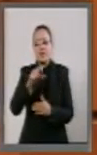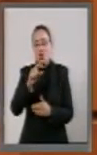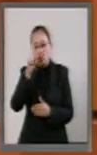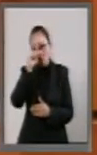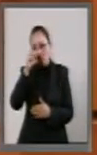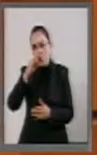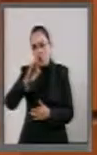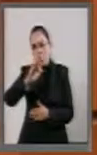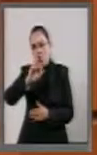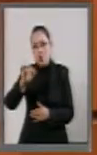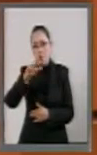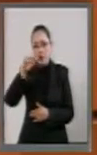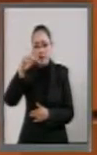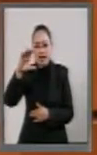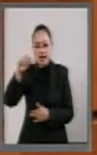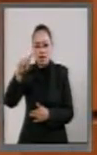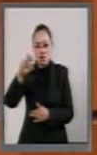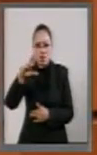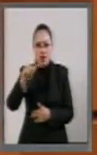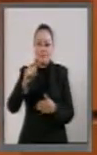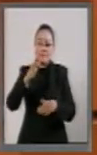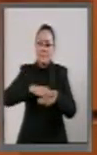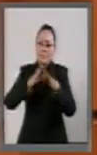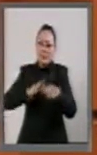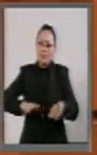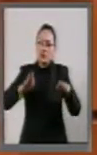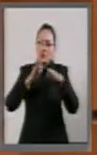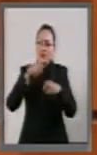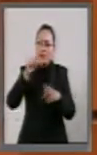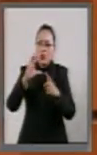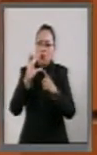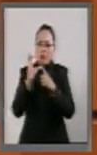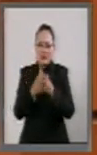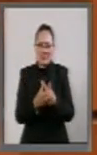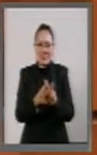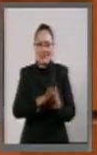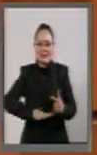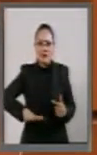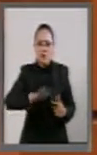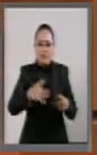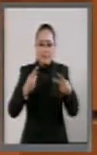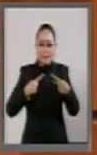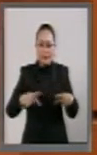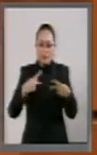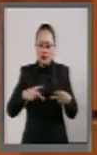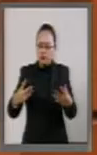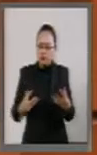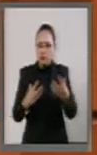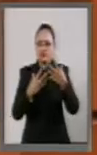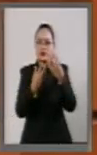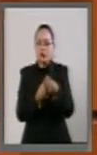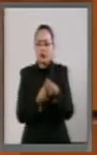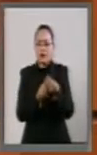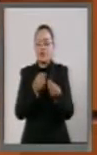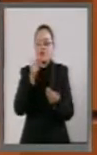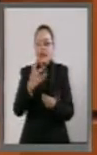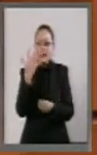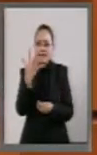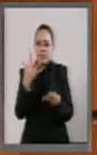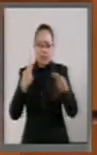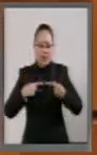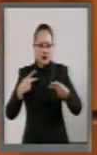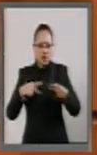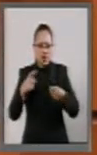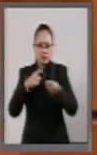una pieza fundamental, un Comité Ciudadano. Un Comité Ciudadano con cinco integrantes